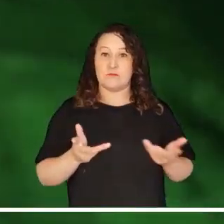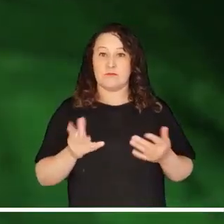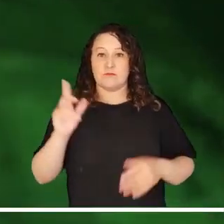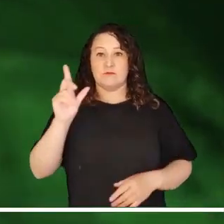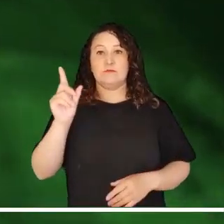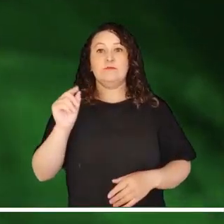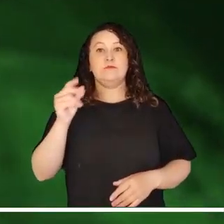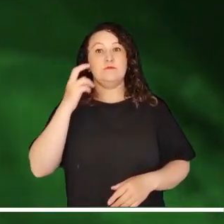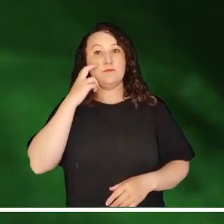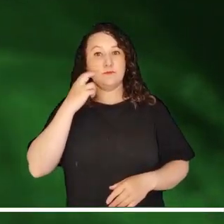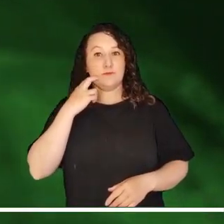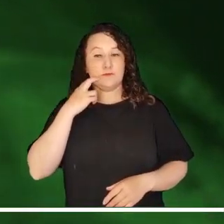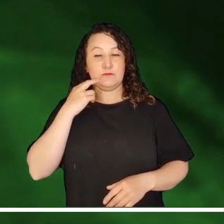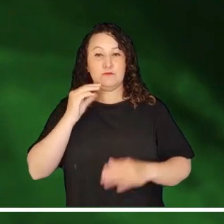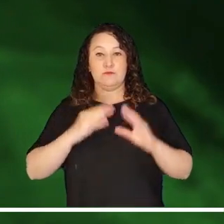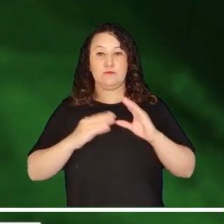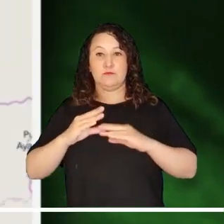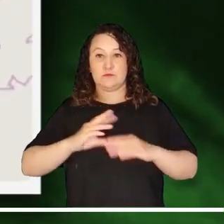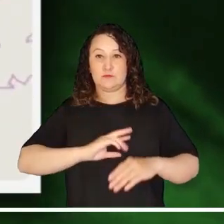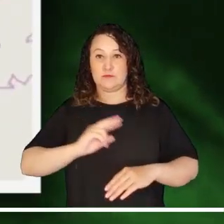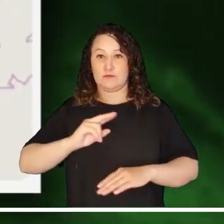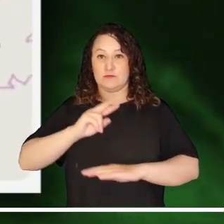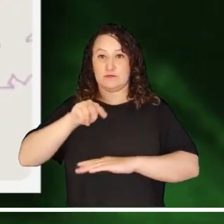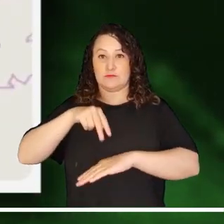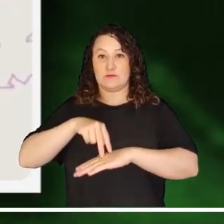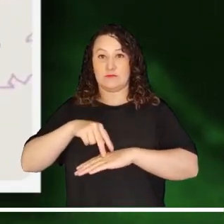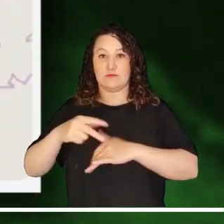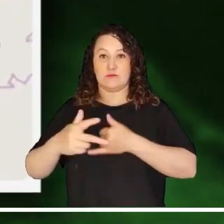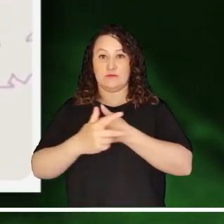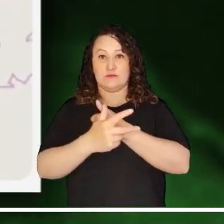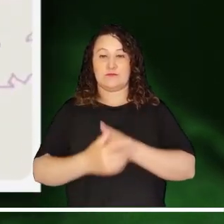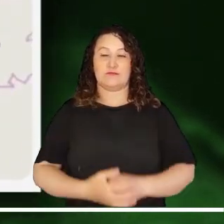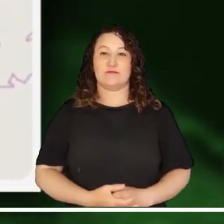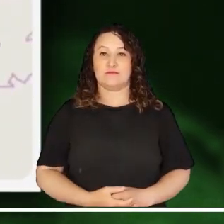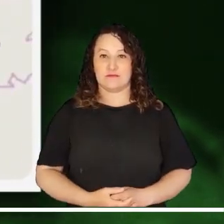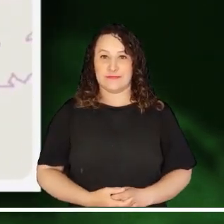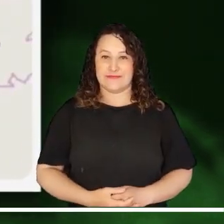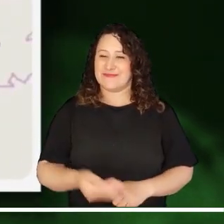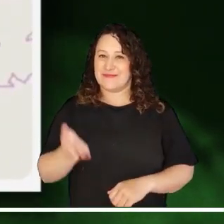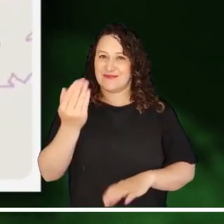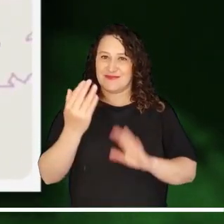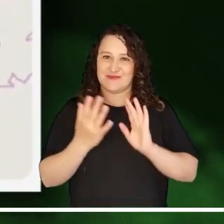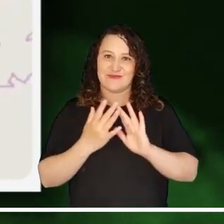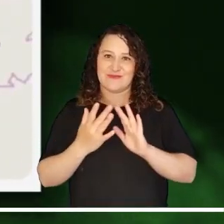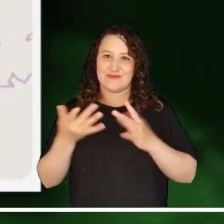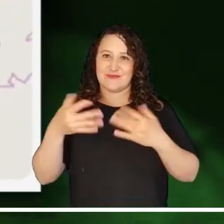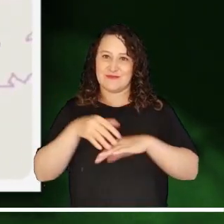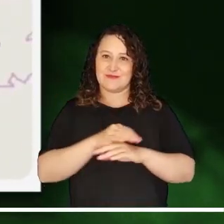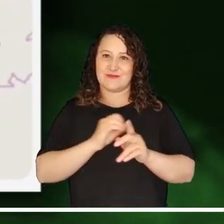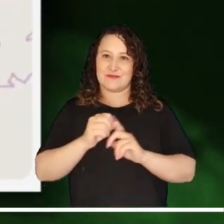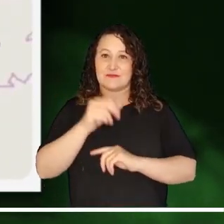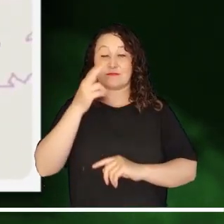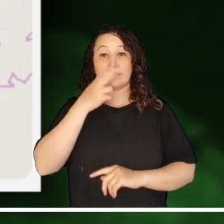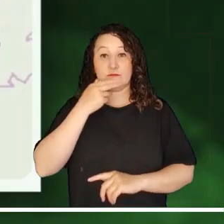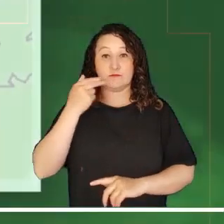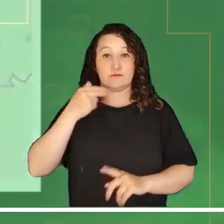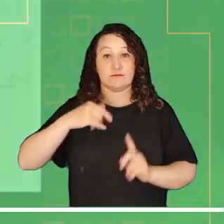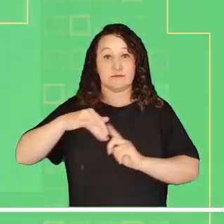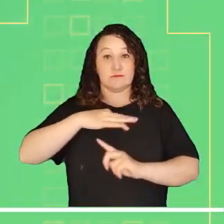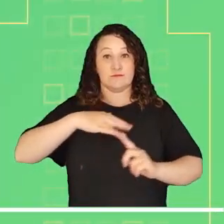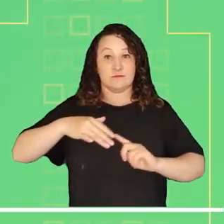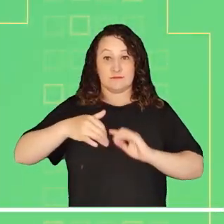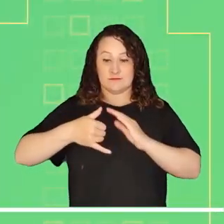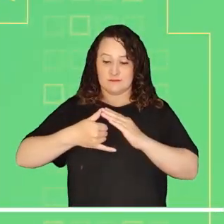Alerta roja por posibles deslizamientos en Cesar, Chocó, Cauca, Valle del Cauca, Nariño y Los Andes.